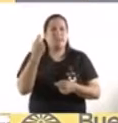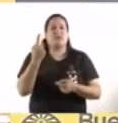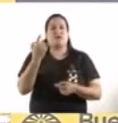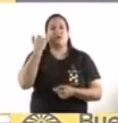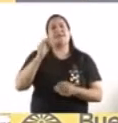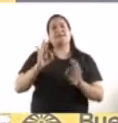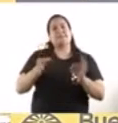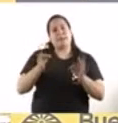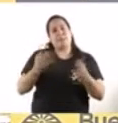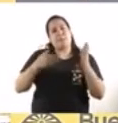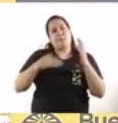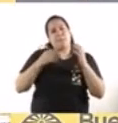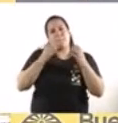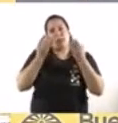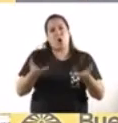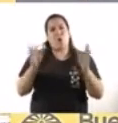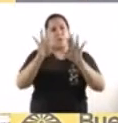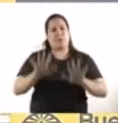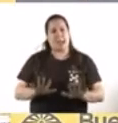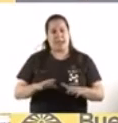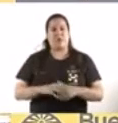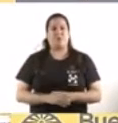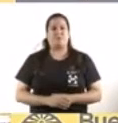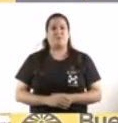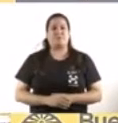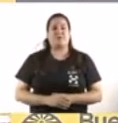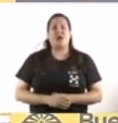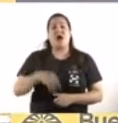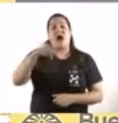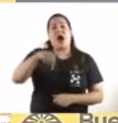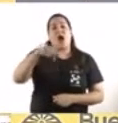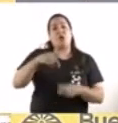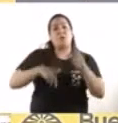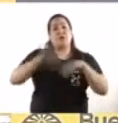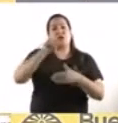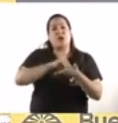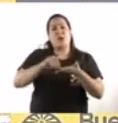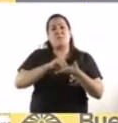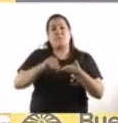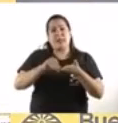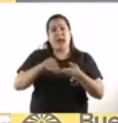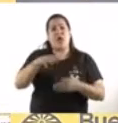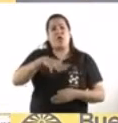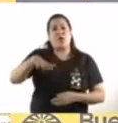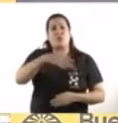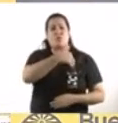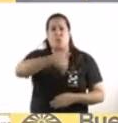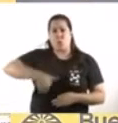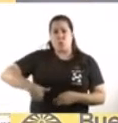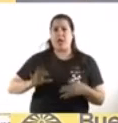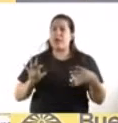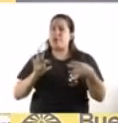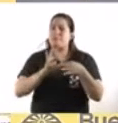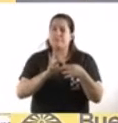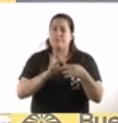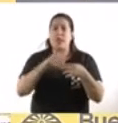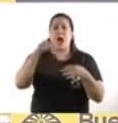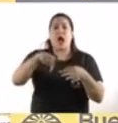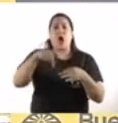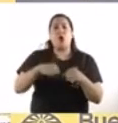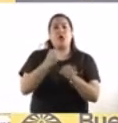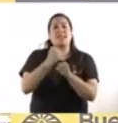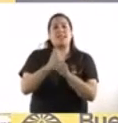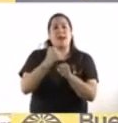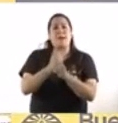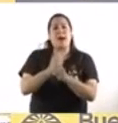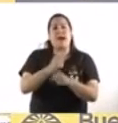la administración pública de la ciudad están abocados a la pandemia. Están trabajando en alguna de estas tareas esenciales. En